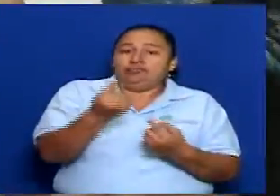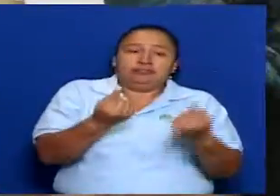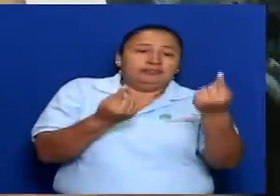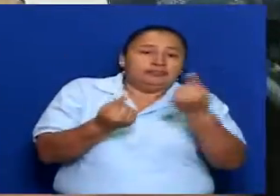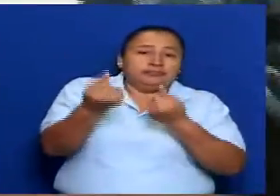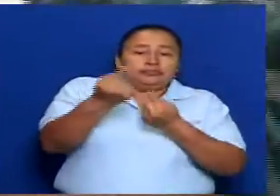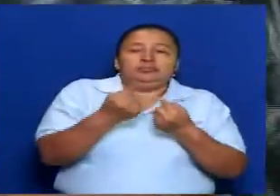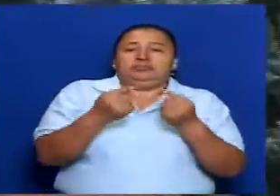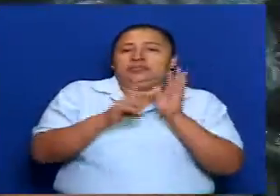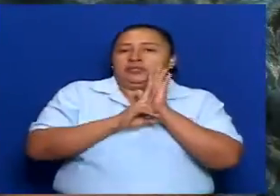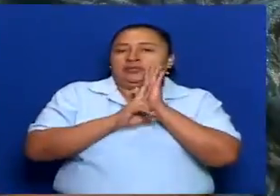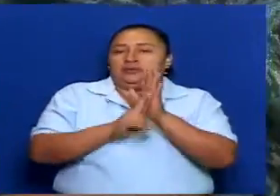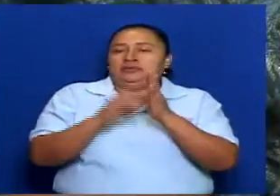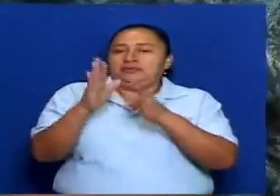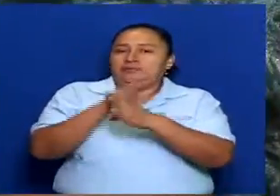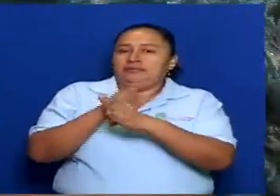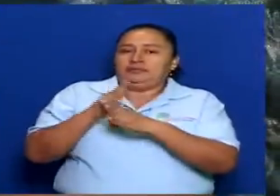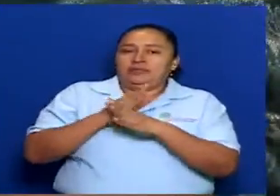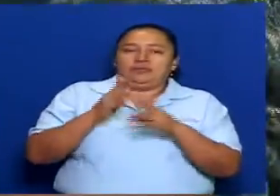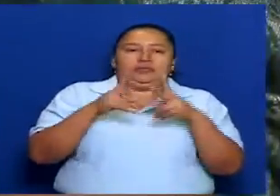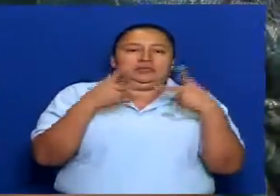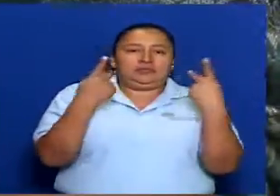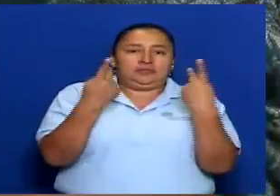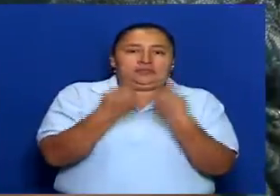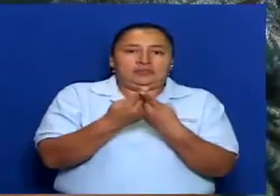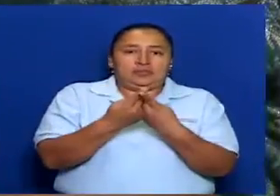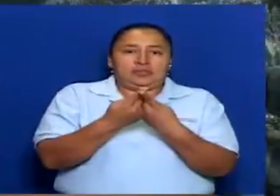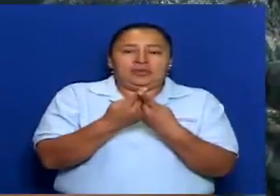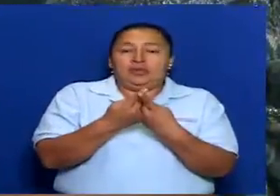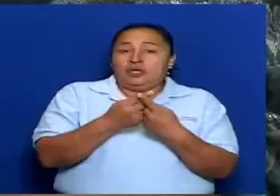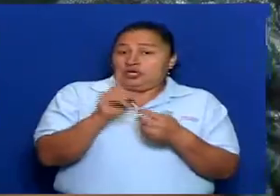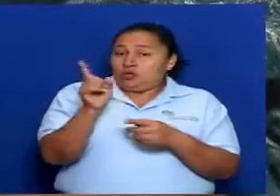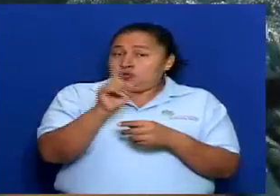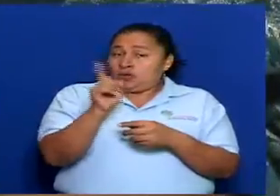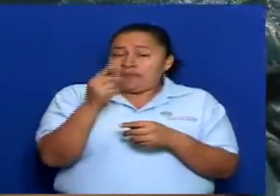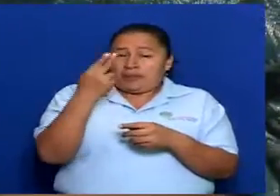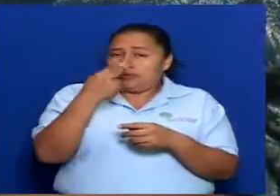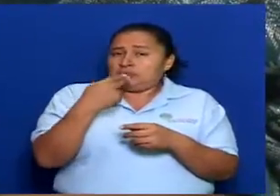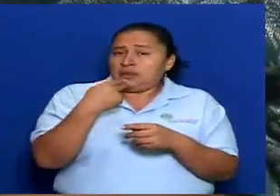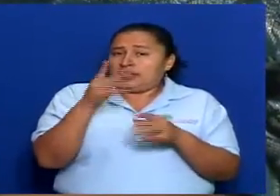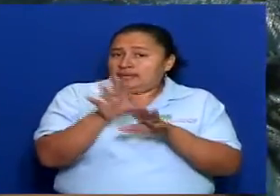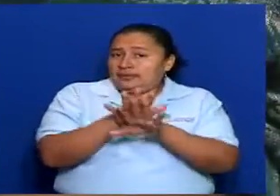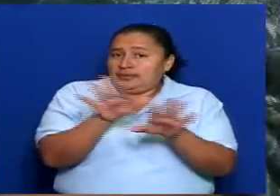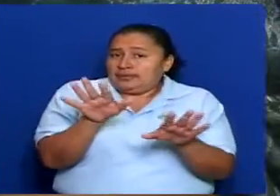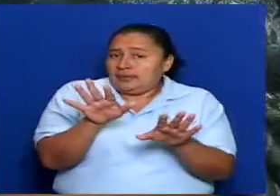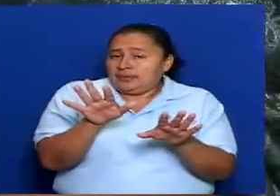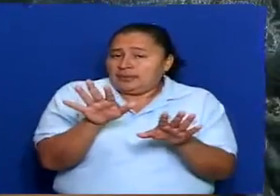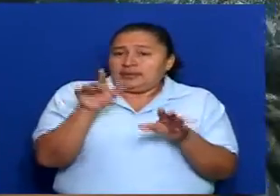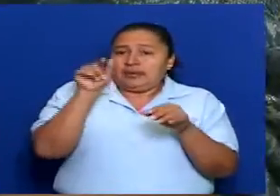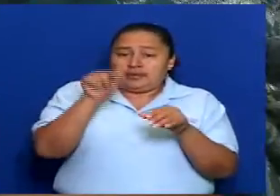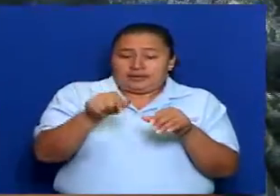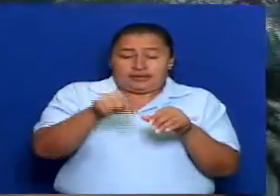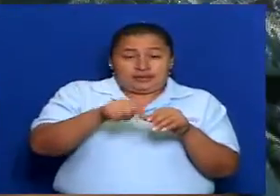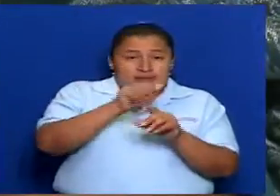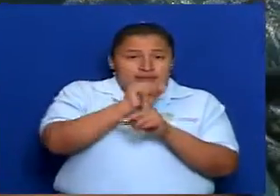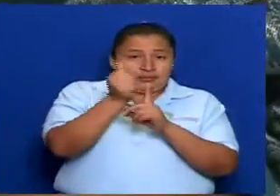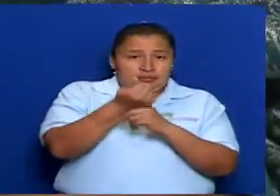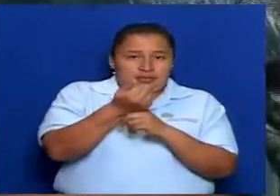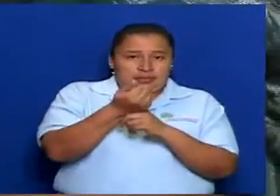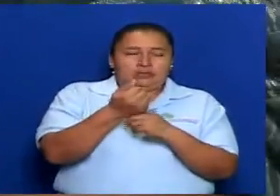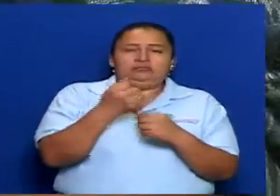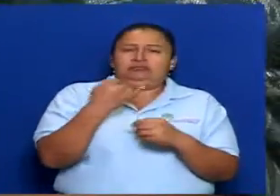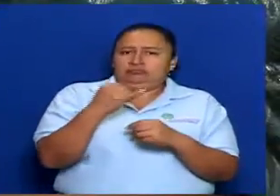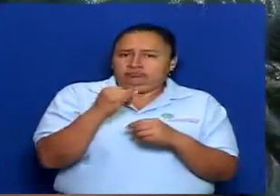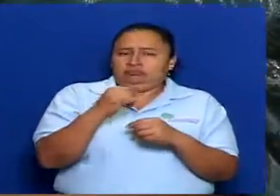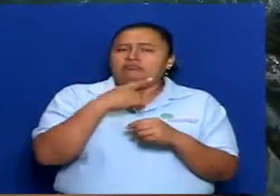con la representación de los diferentes pueblos. Y no consultada únicamente desde la Asamblea, es cierto.